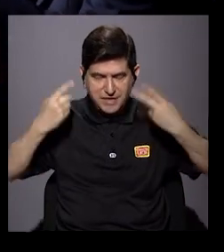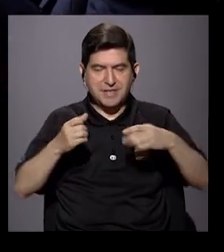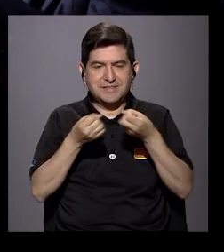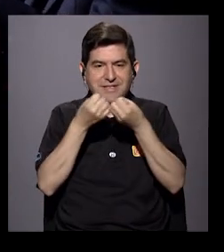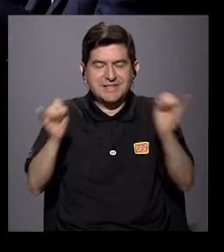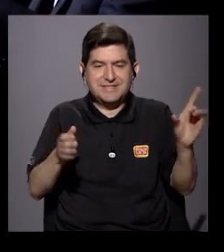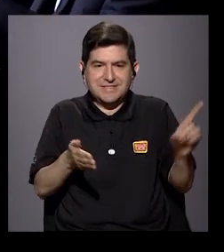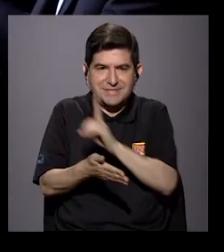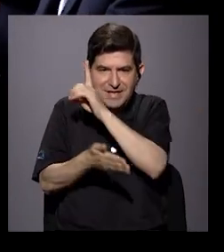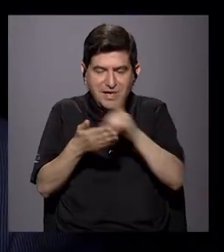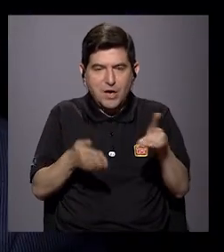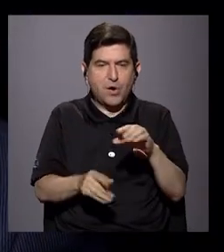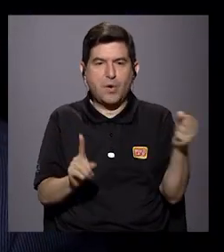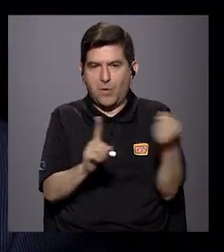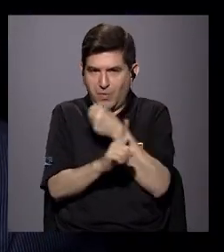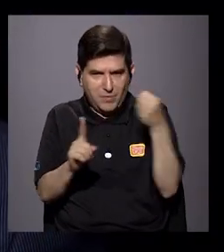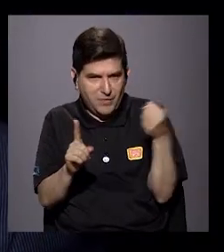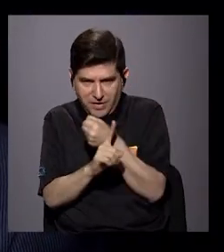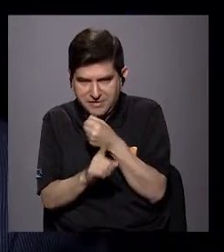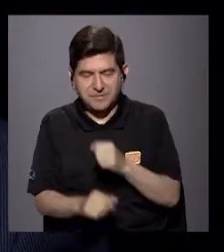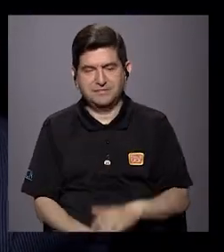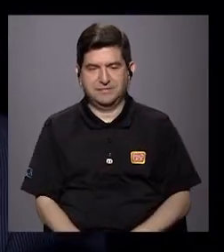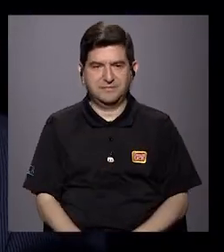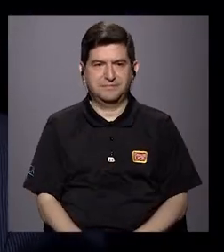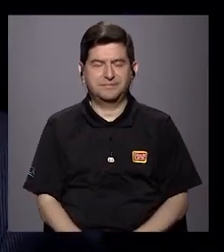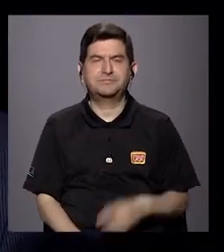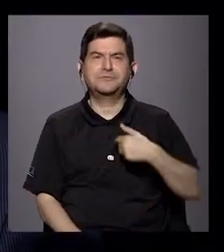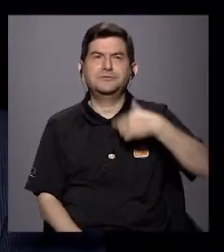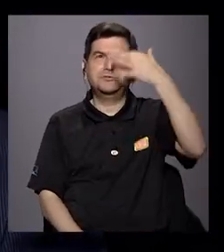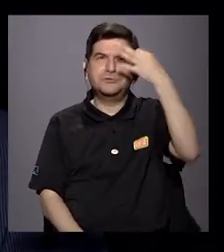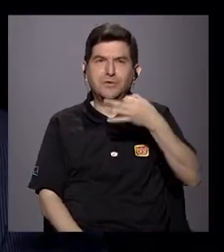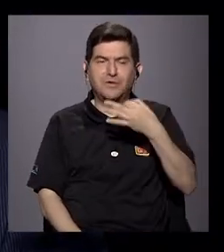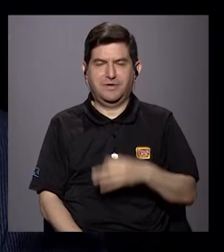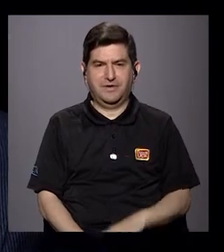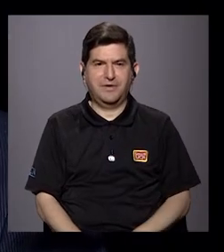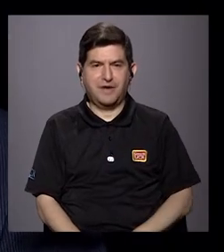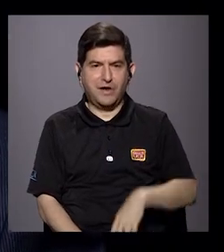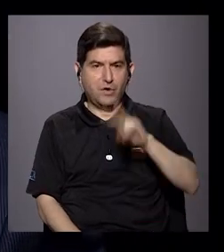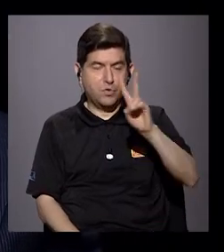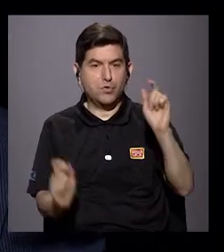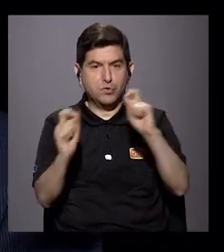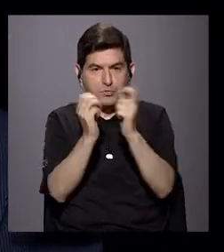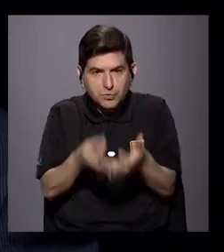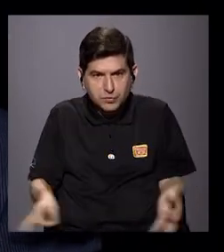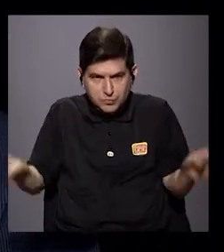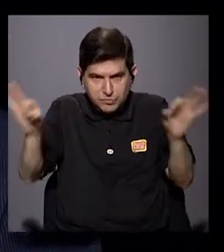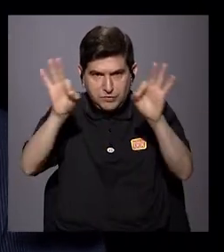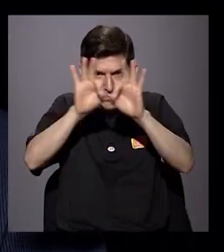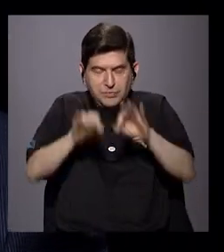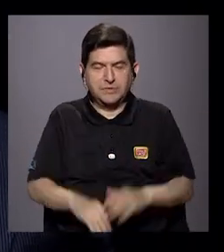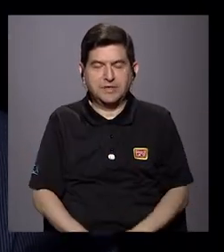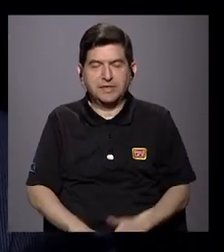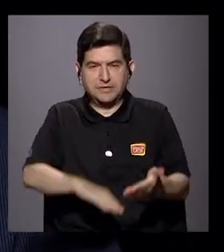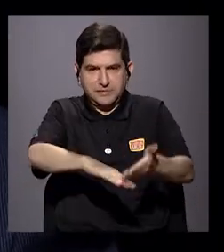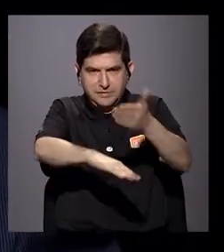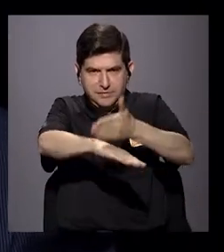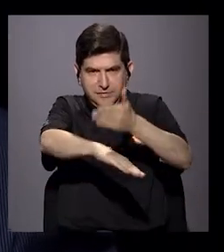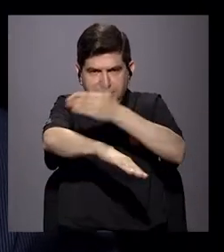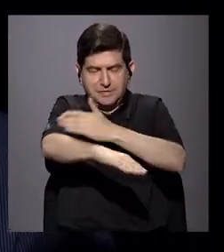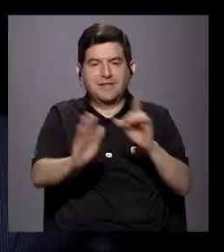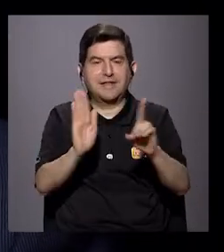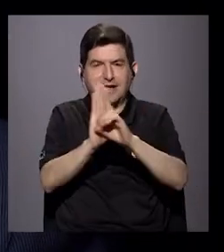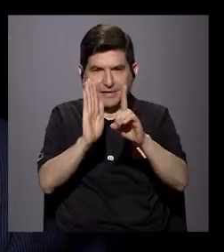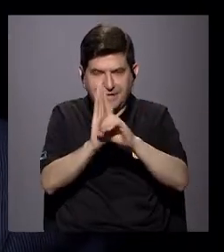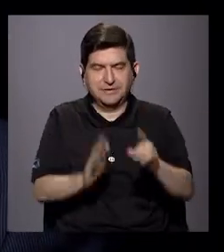discriminación, sin violencia. Entonces, digamos, creo esos dos hitos catapultan también otros, una serie de